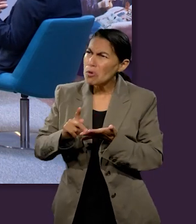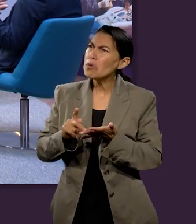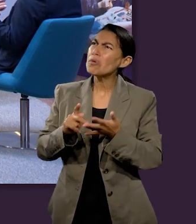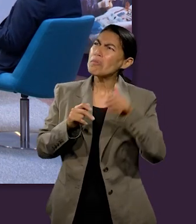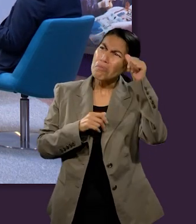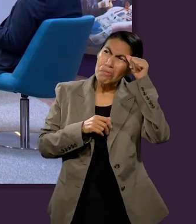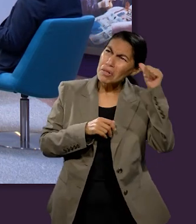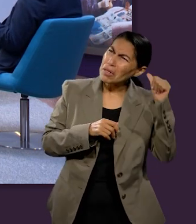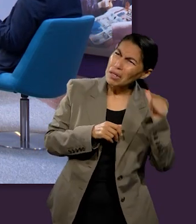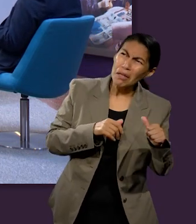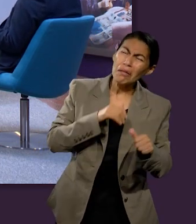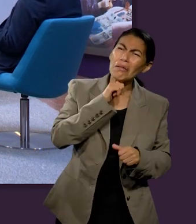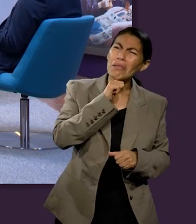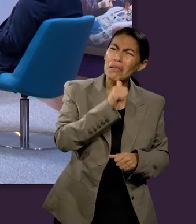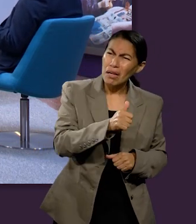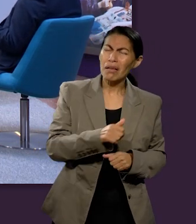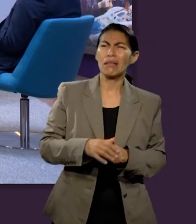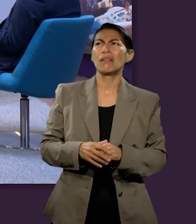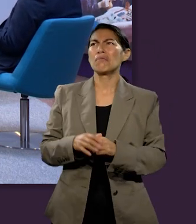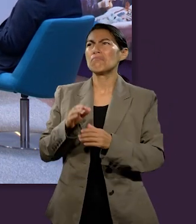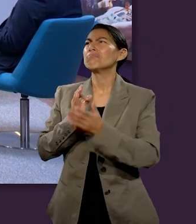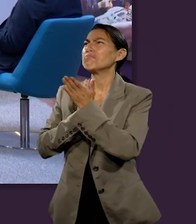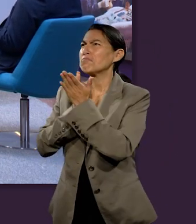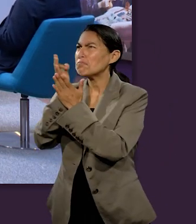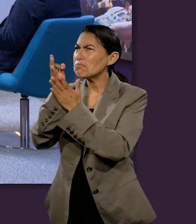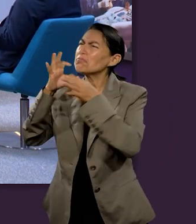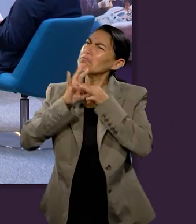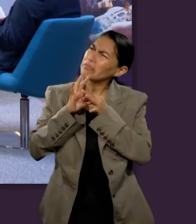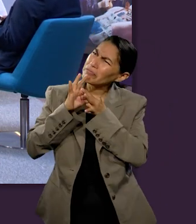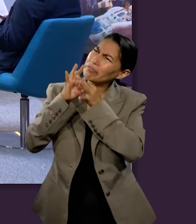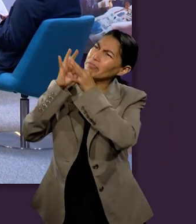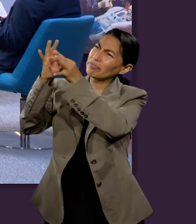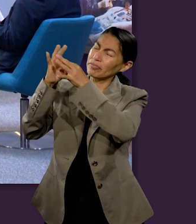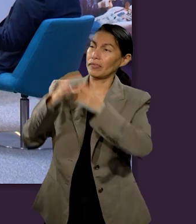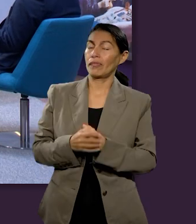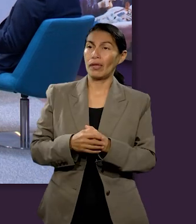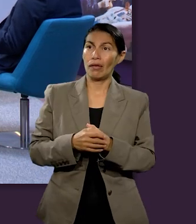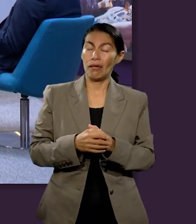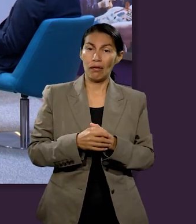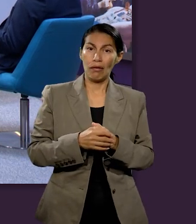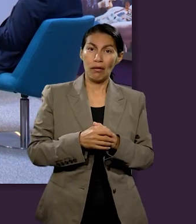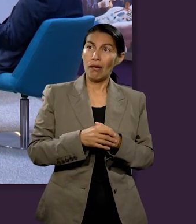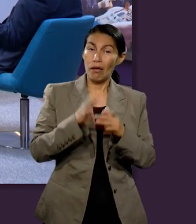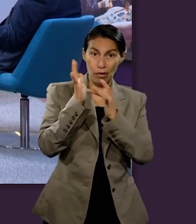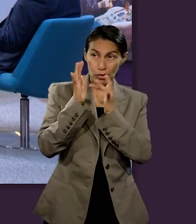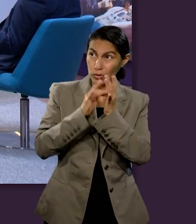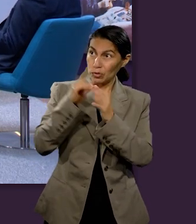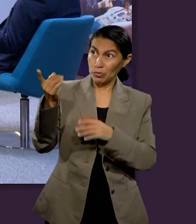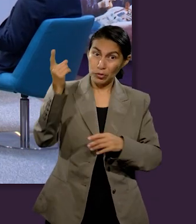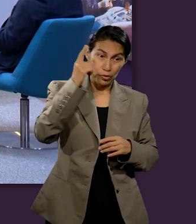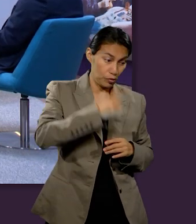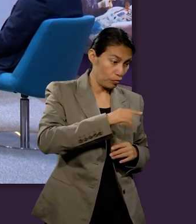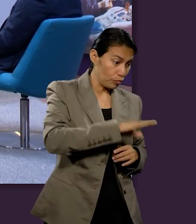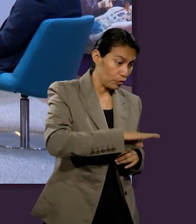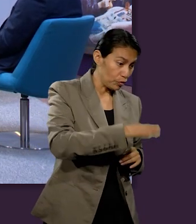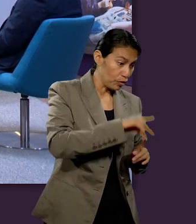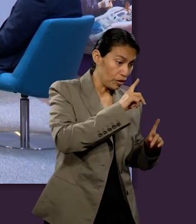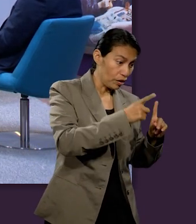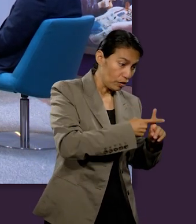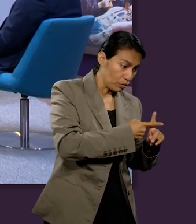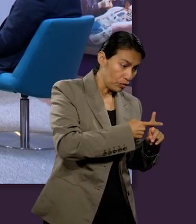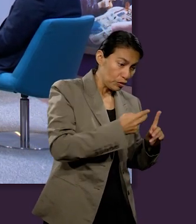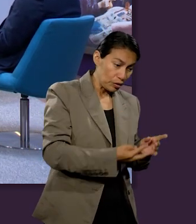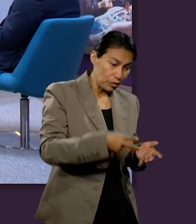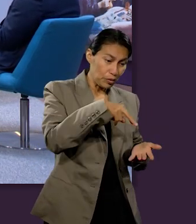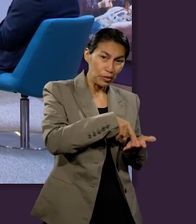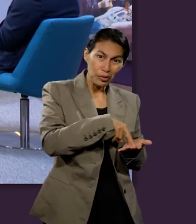los que han tenido sus corazones limpios, los que han aceptado el sacrificio de Dios